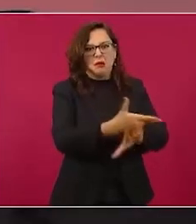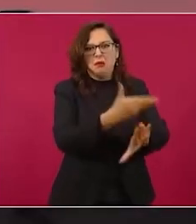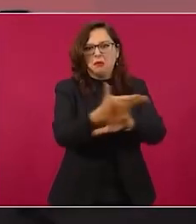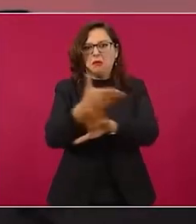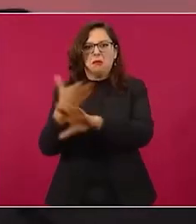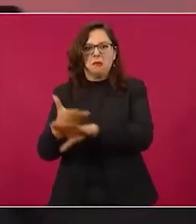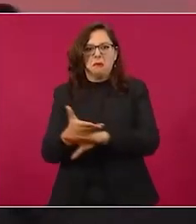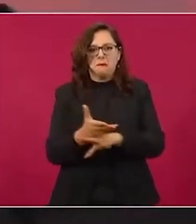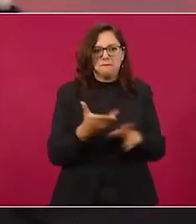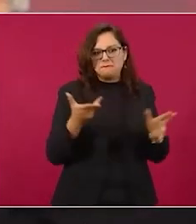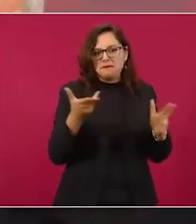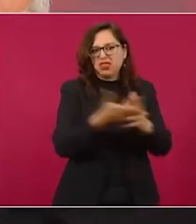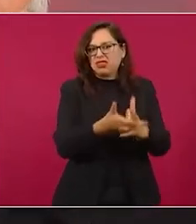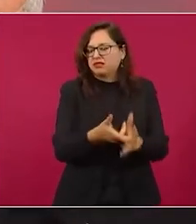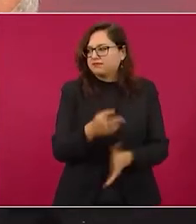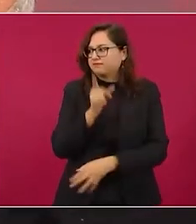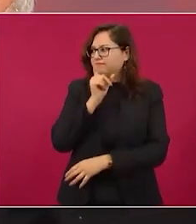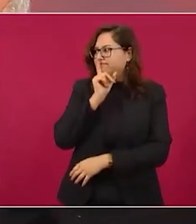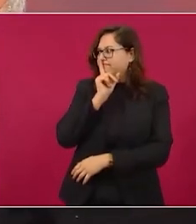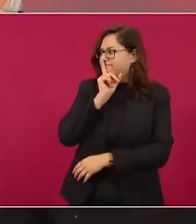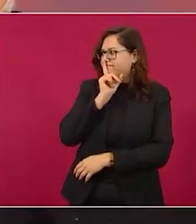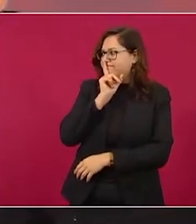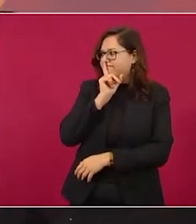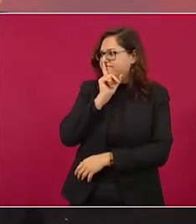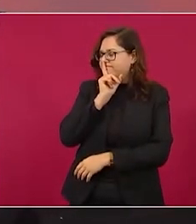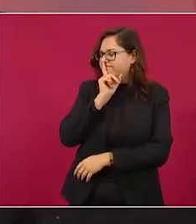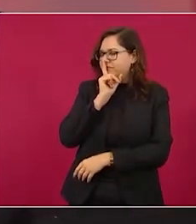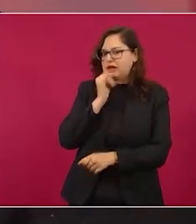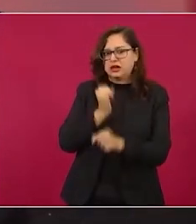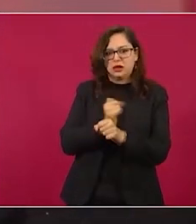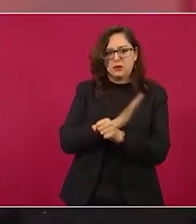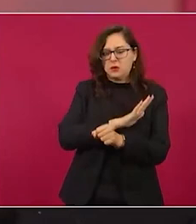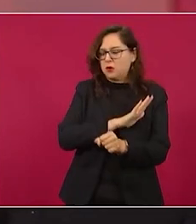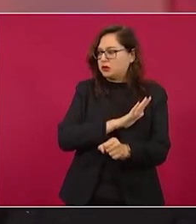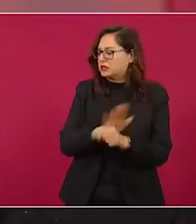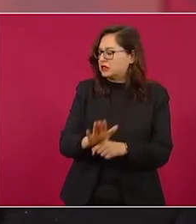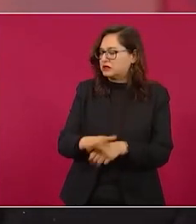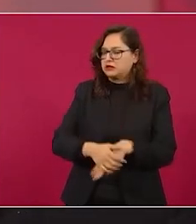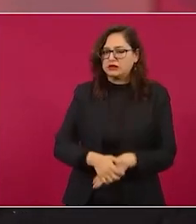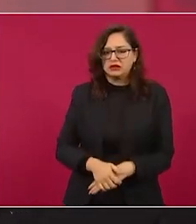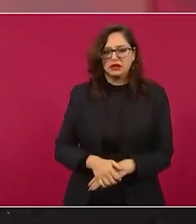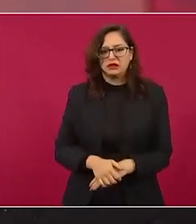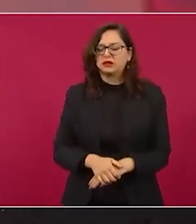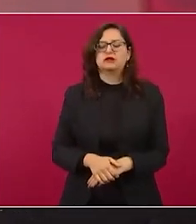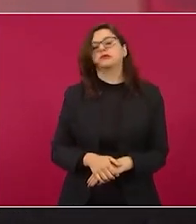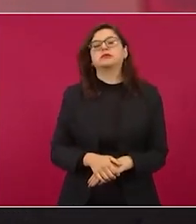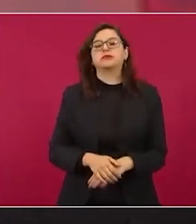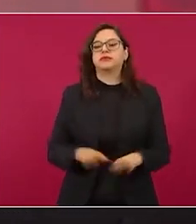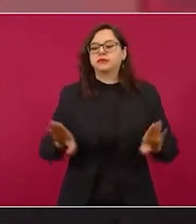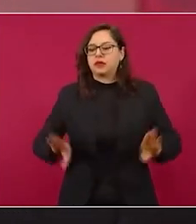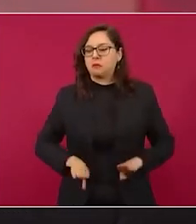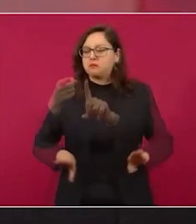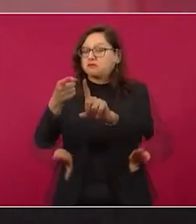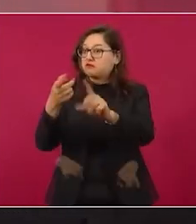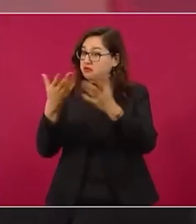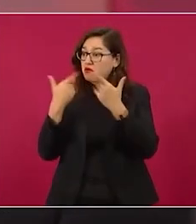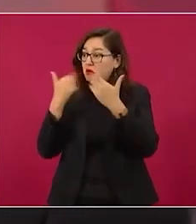No puede haber rebelde sin causa.